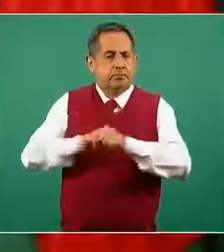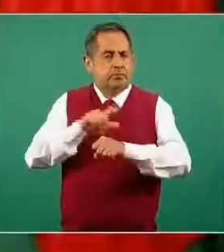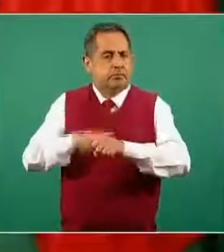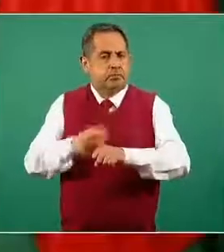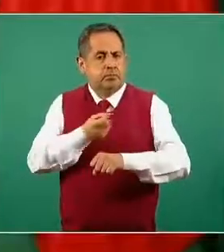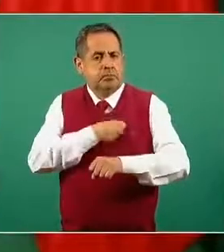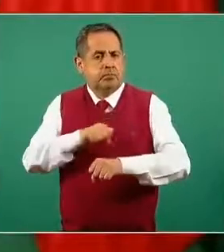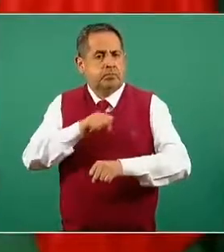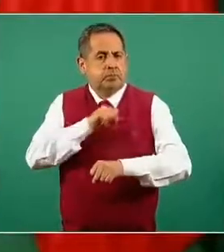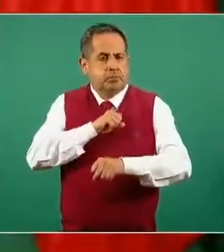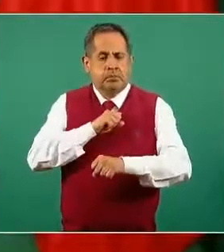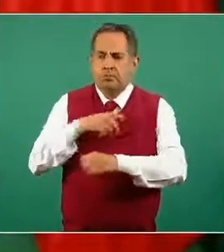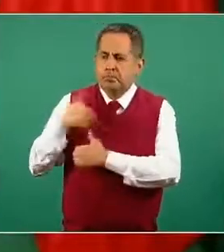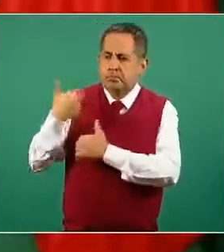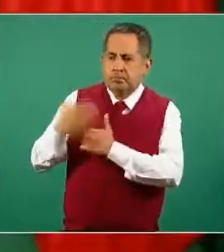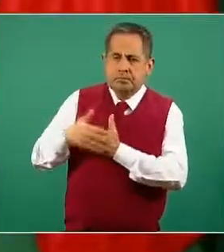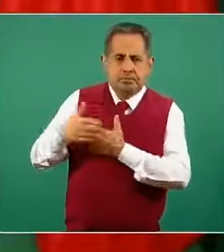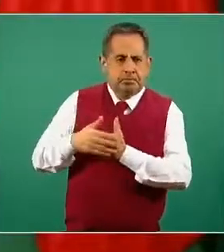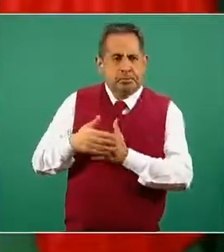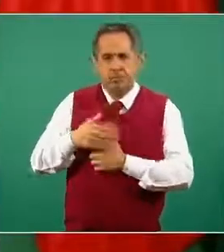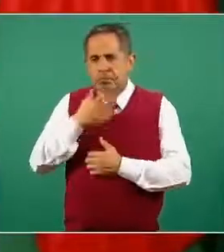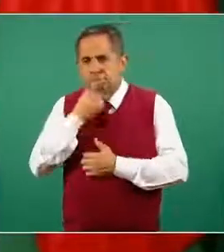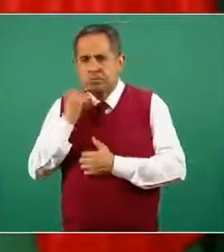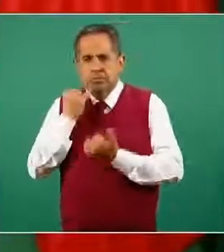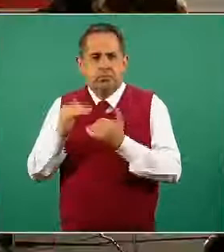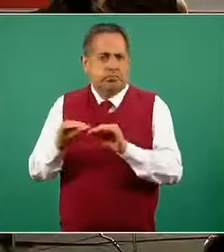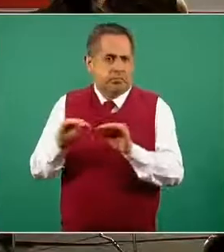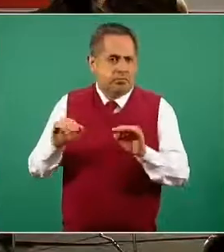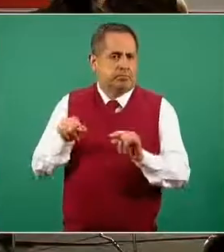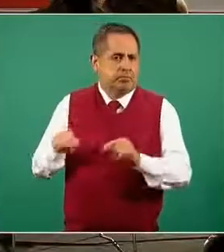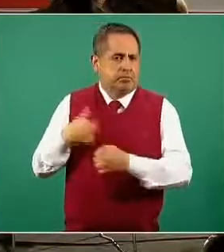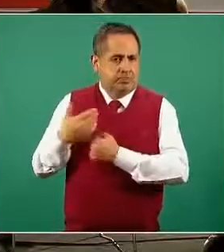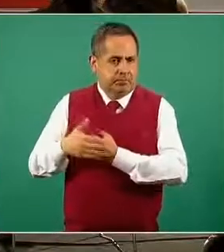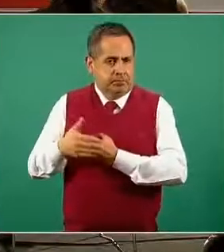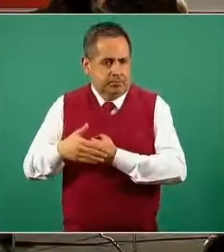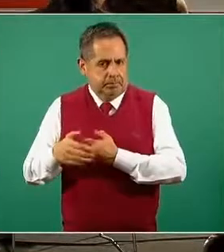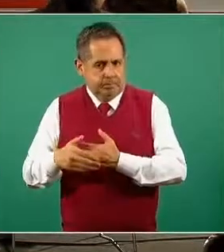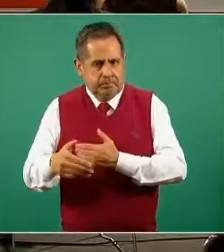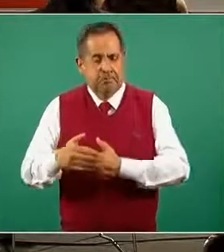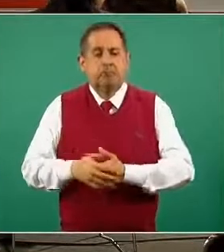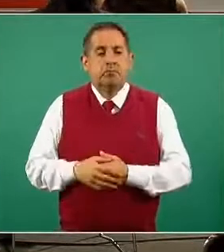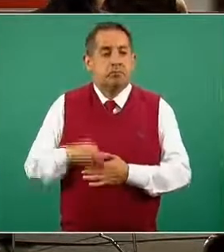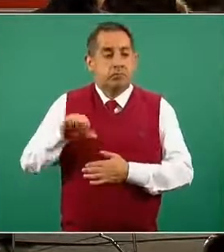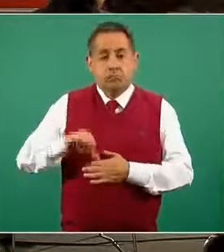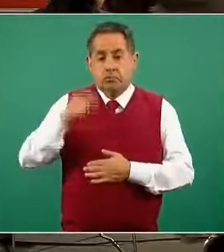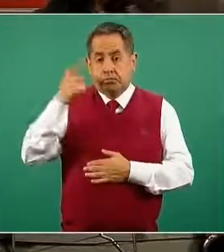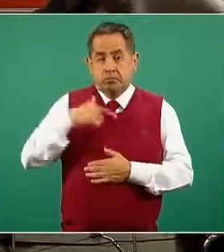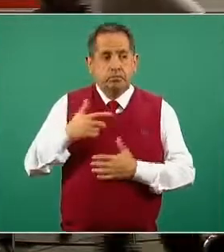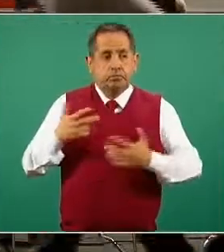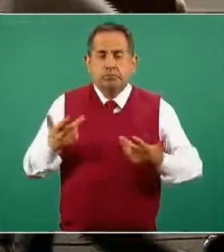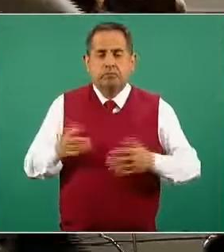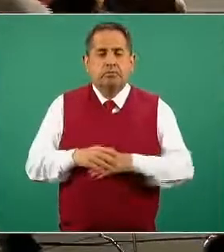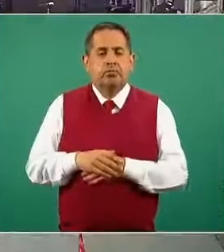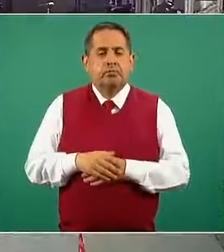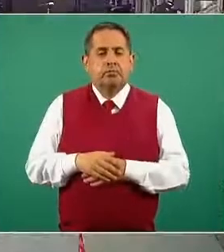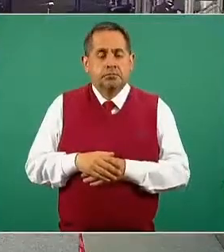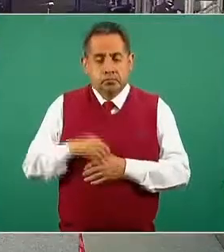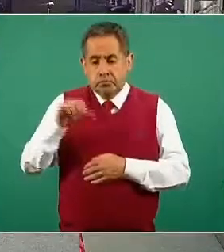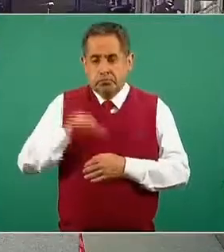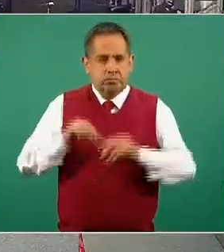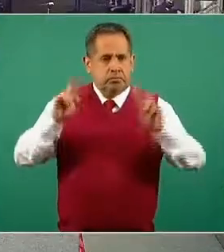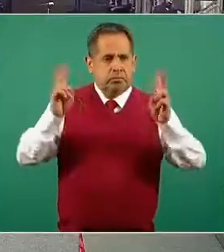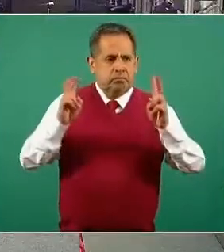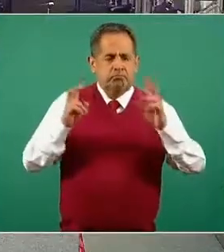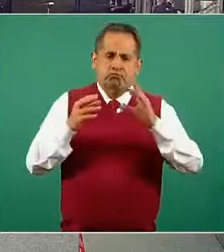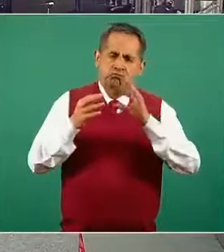Reproductiva y Equidad y Género. Y bueno, nos acompaña porque esta noche precisamente dentro del programa vamos a tener un